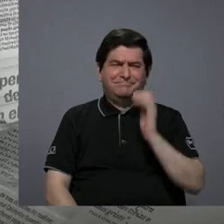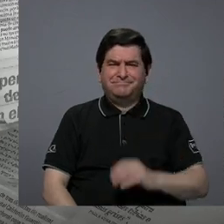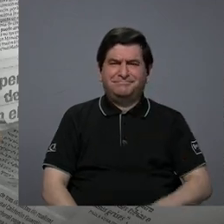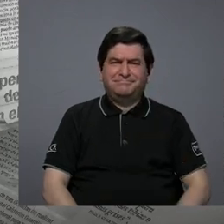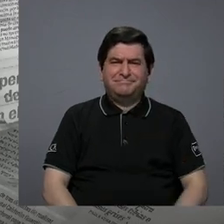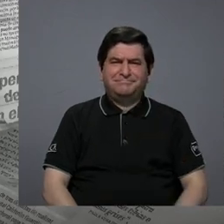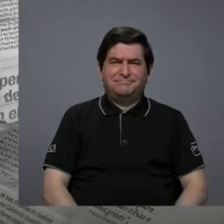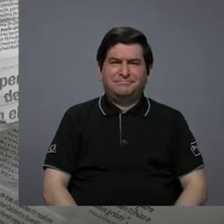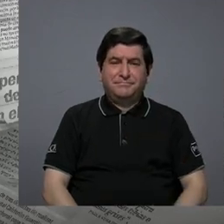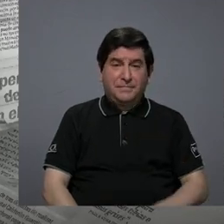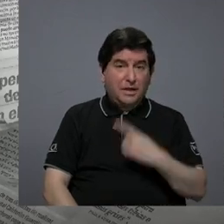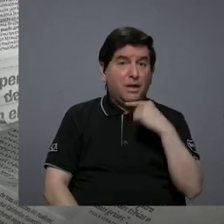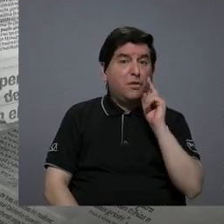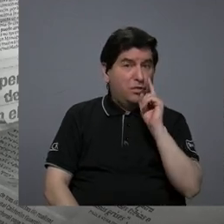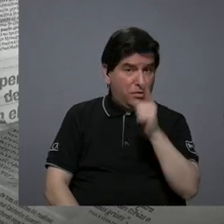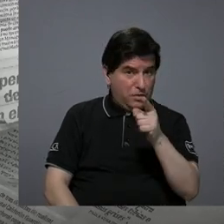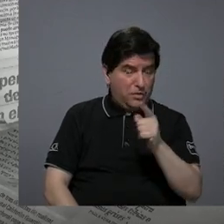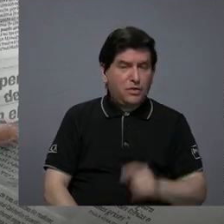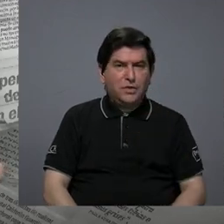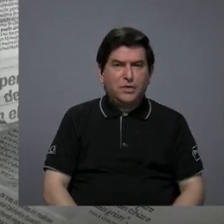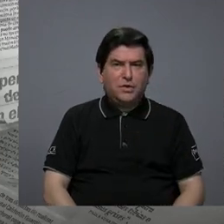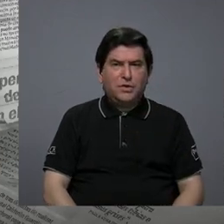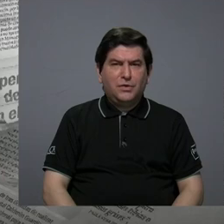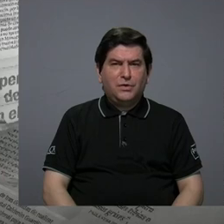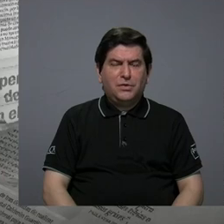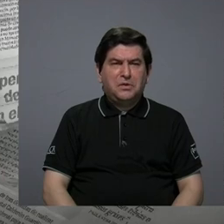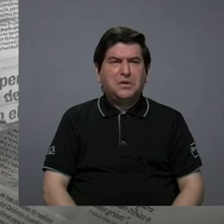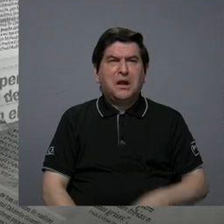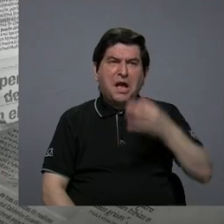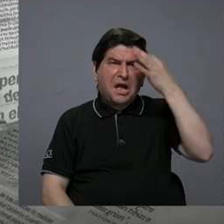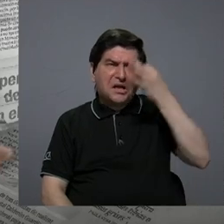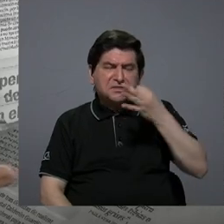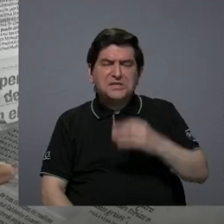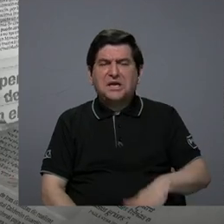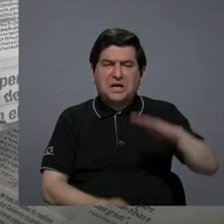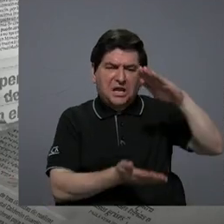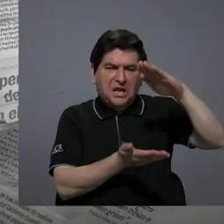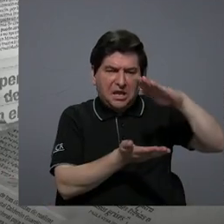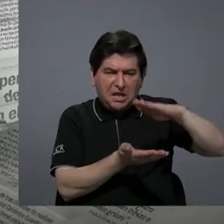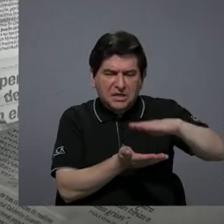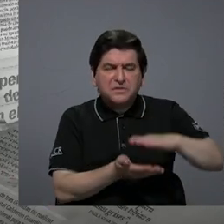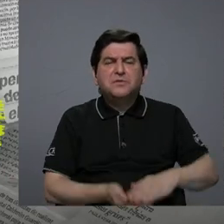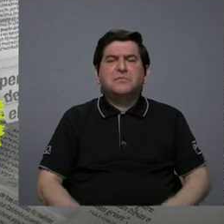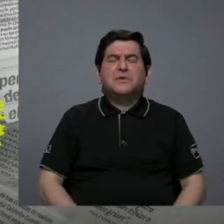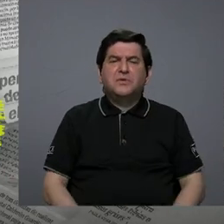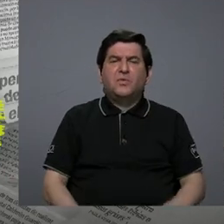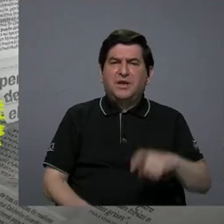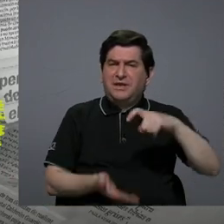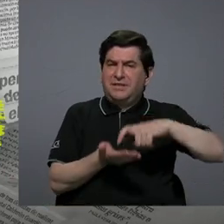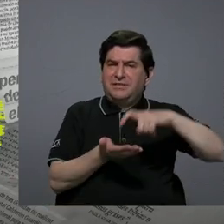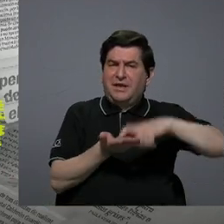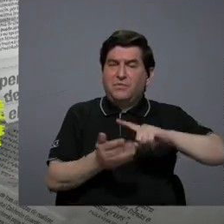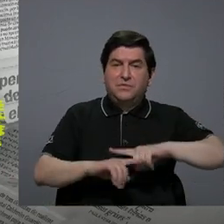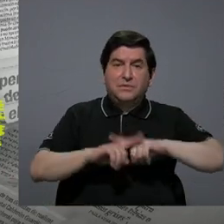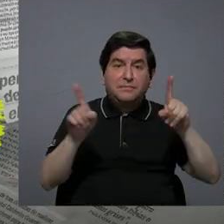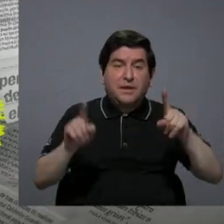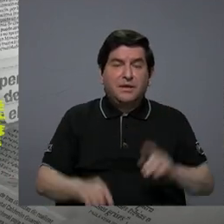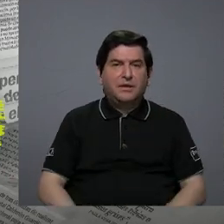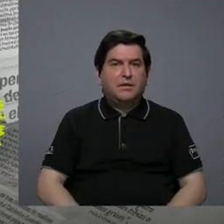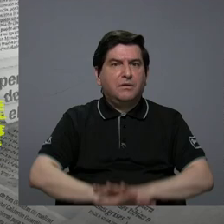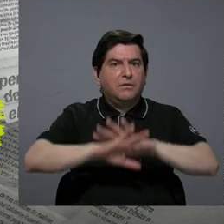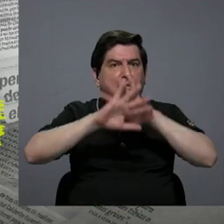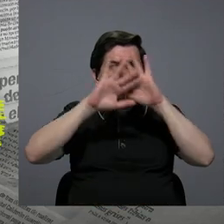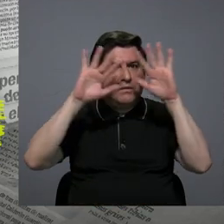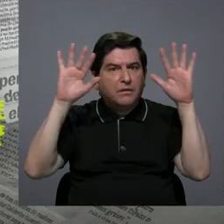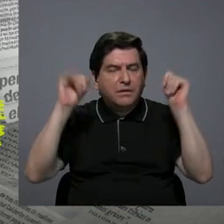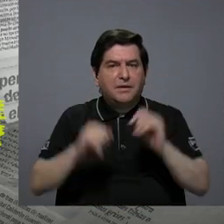bueno, usted bien lo decía se están apostando a disminuir el déficit pero está claramente